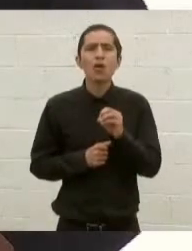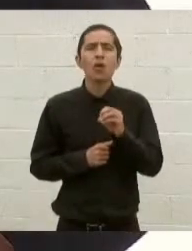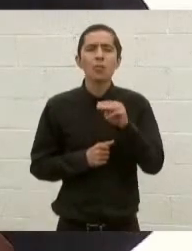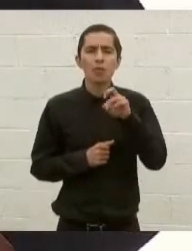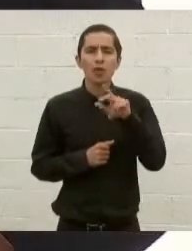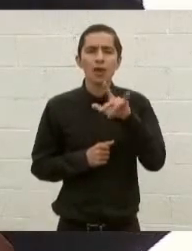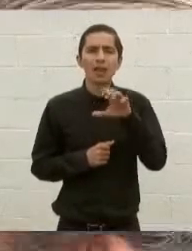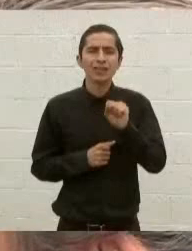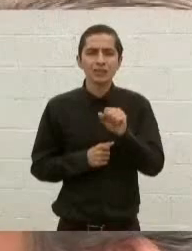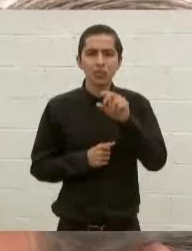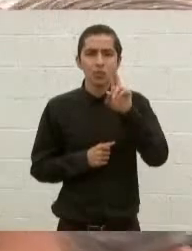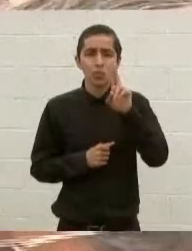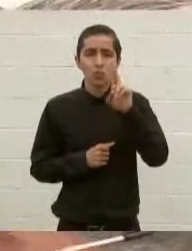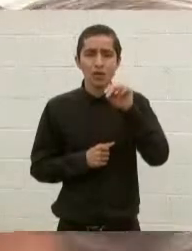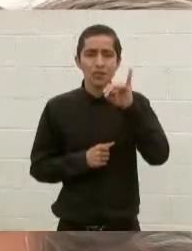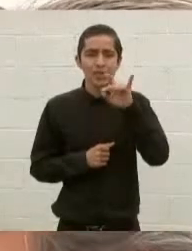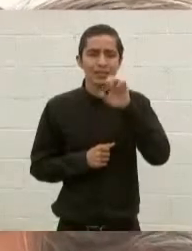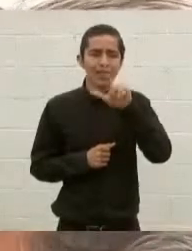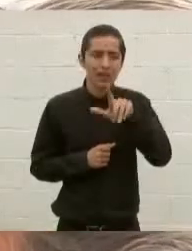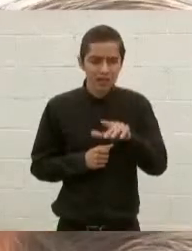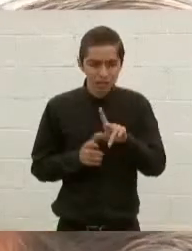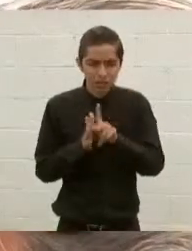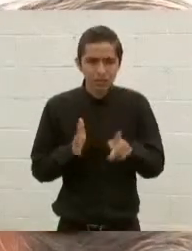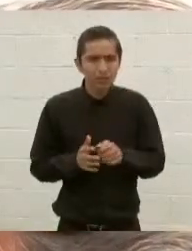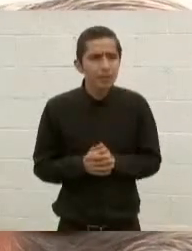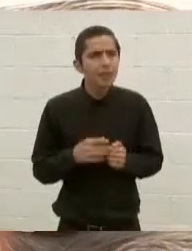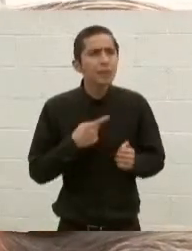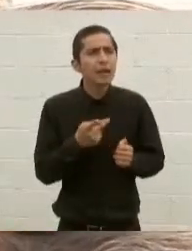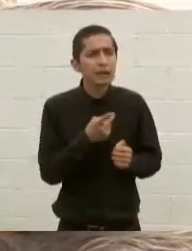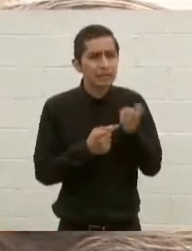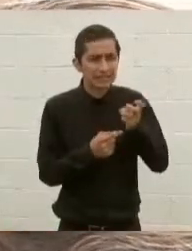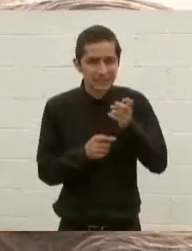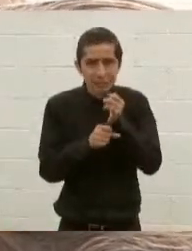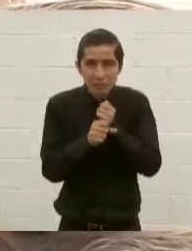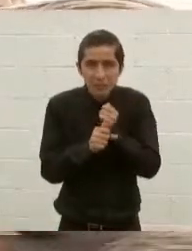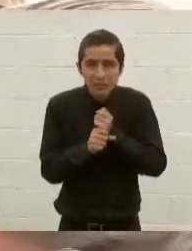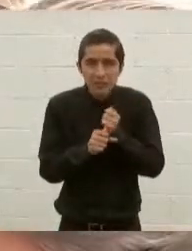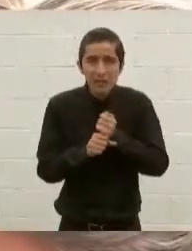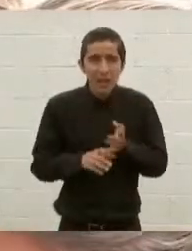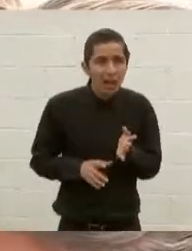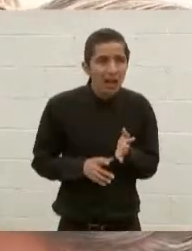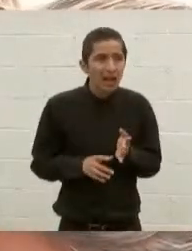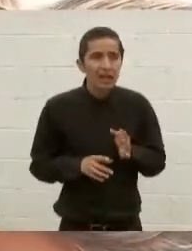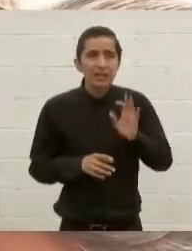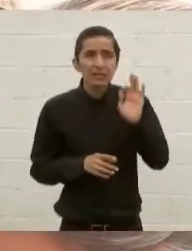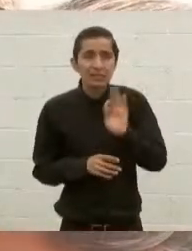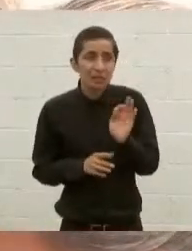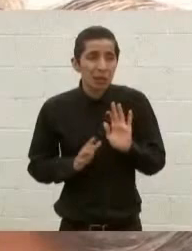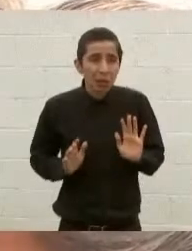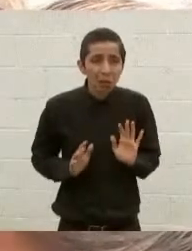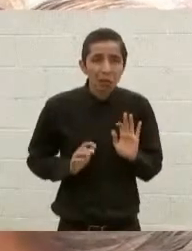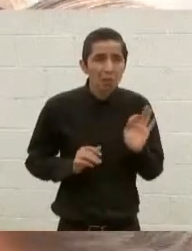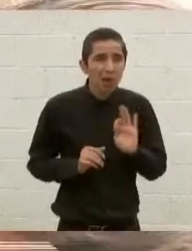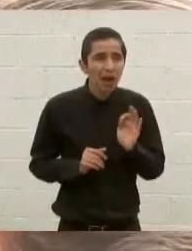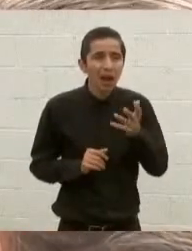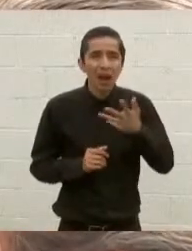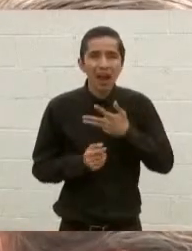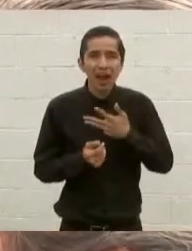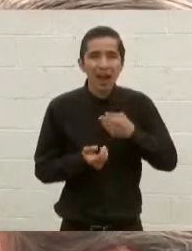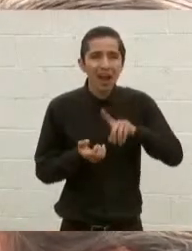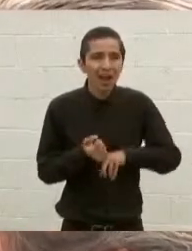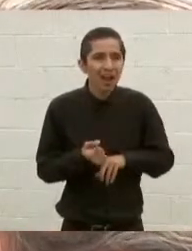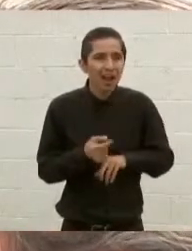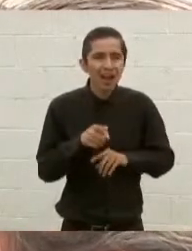Secretario, quiero preguntarle si dentro de estas líneas de investigación no se descarta que haya habido una